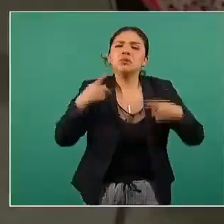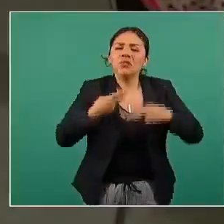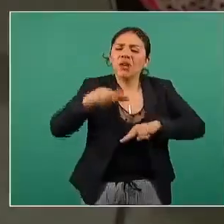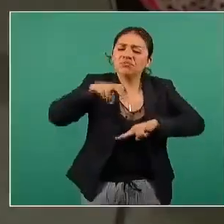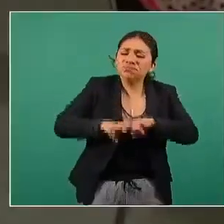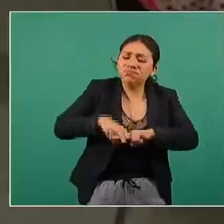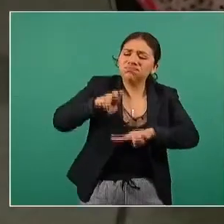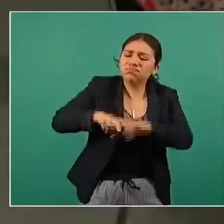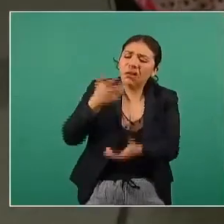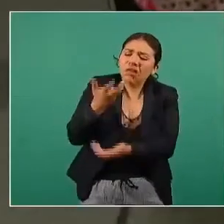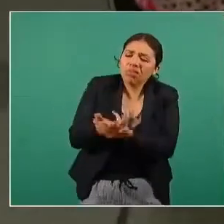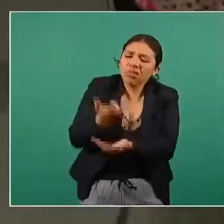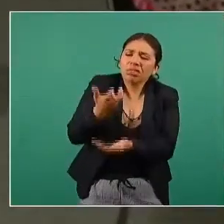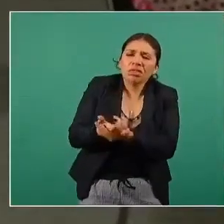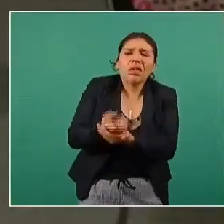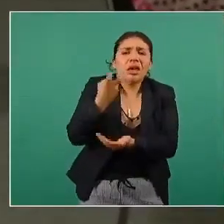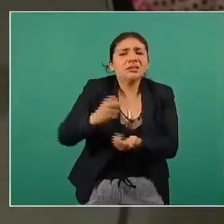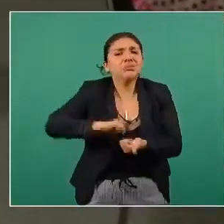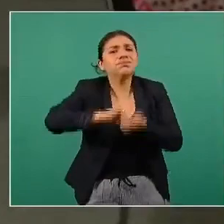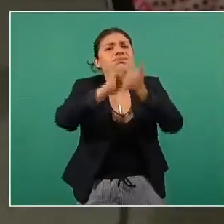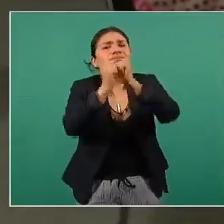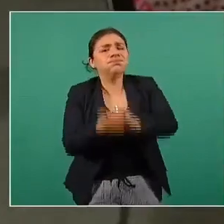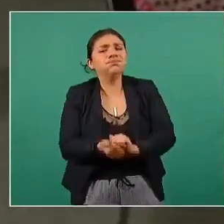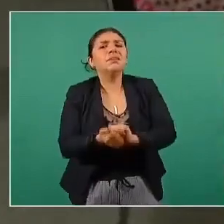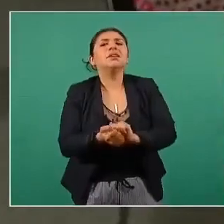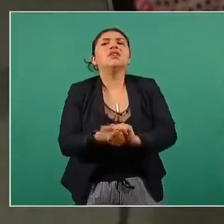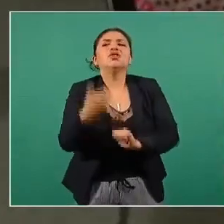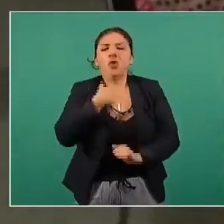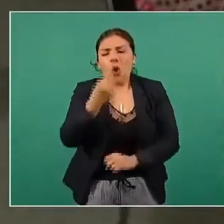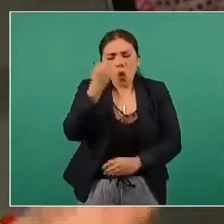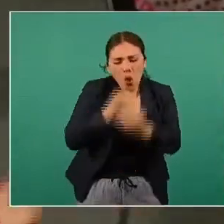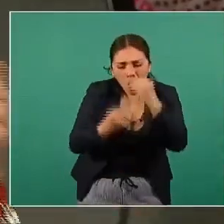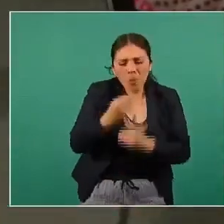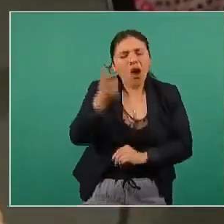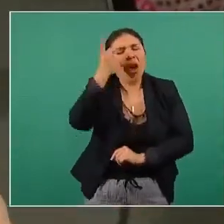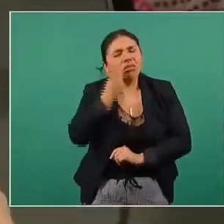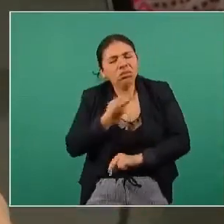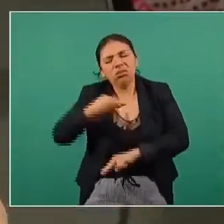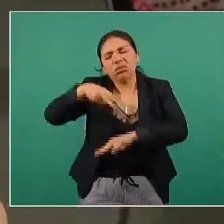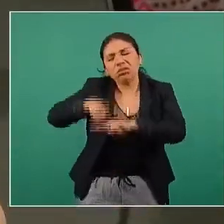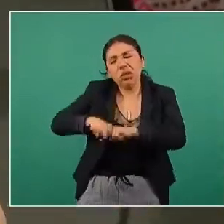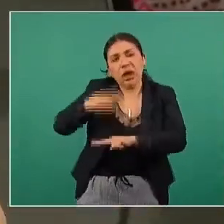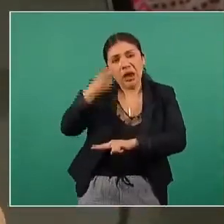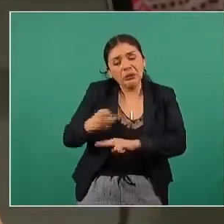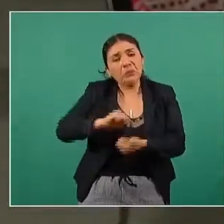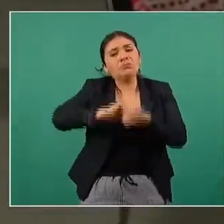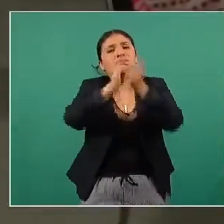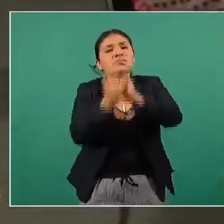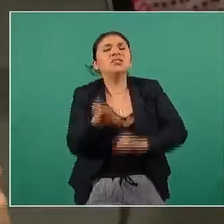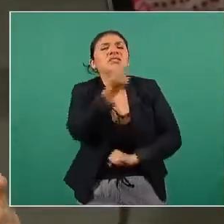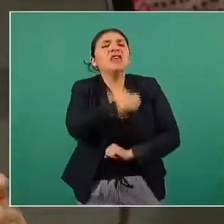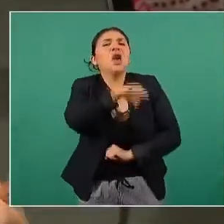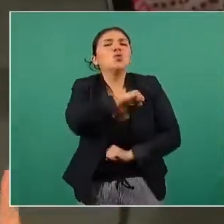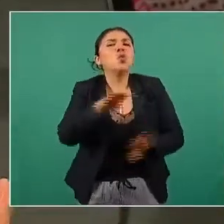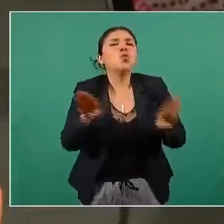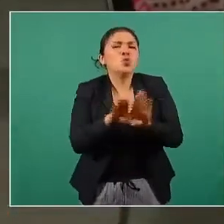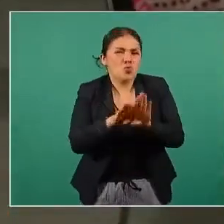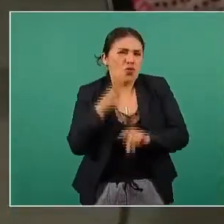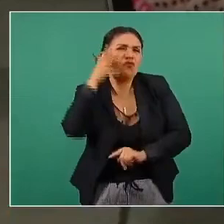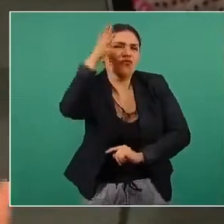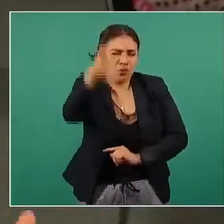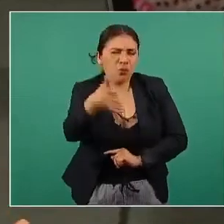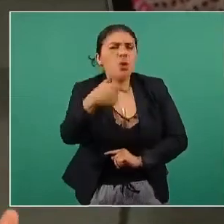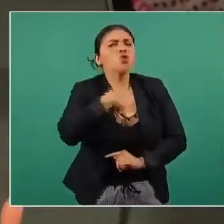nuestra salud es decir somos el resultado de lo que comemos y de cuánto dormimos yo le quisiera preguntar cómo podemos